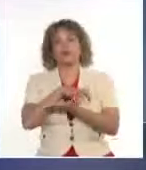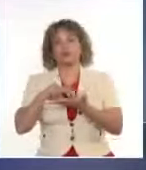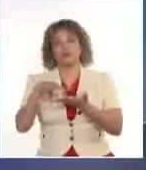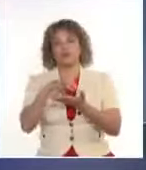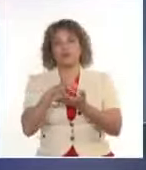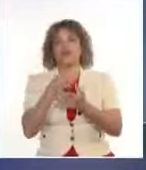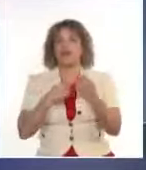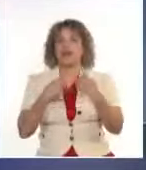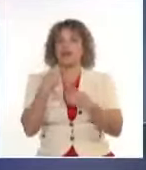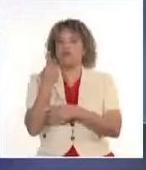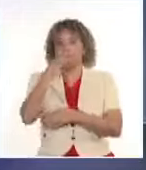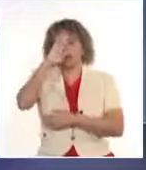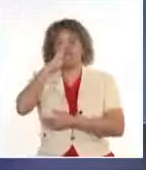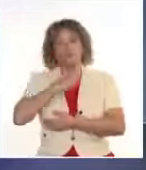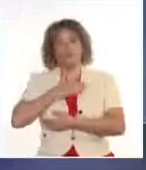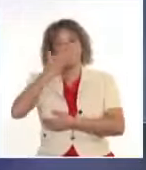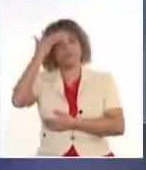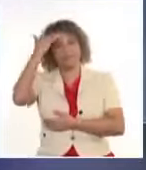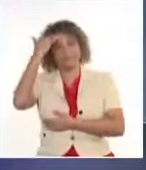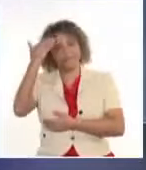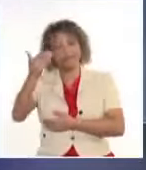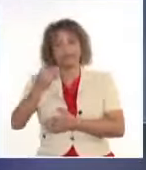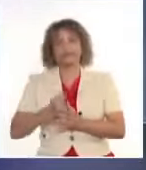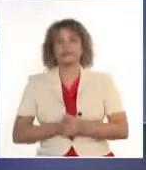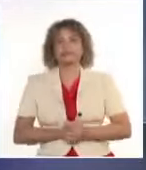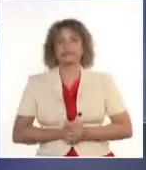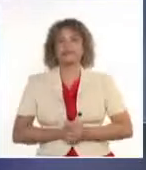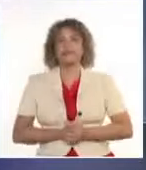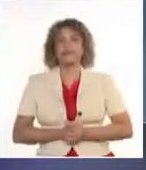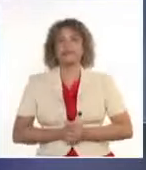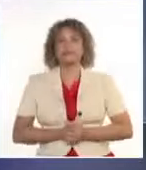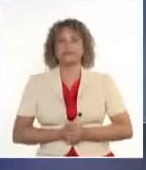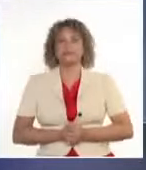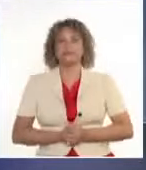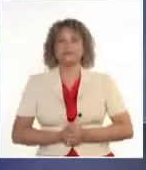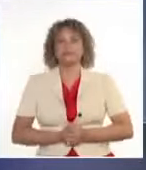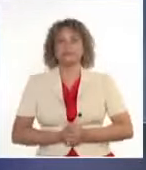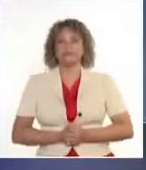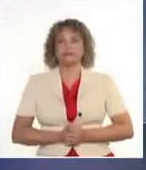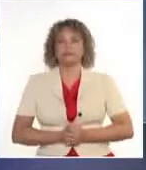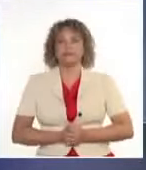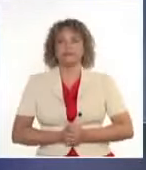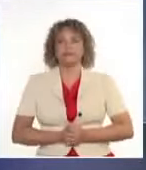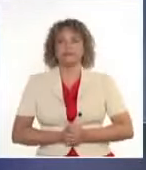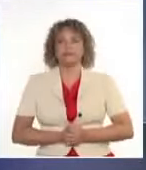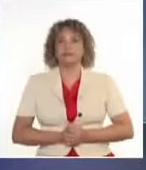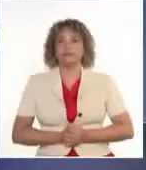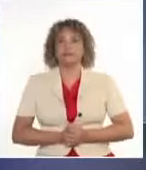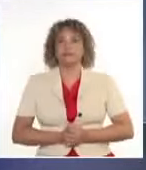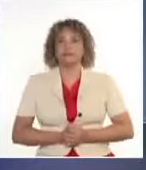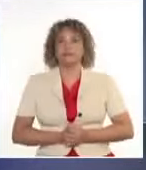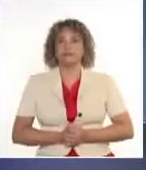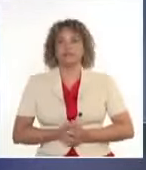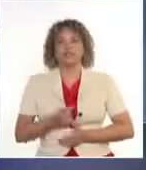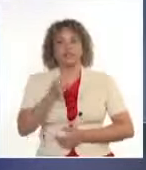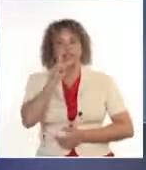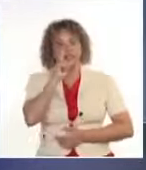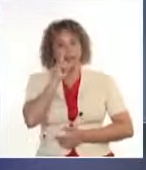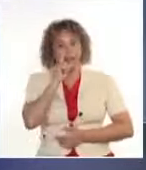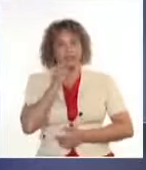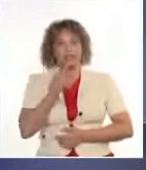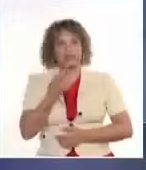algo que agradecemos con sano orgullo, motivados por el prestigio internacional de la revolución. Despedimos una cita sumamente